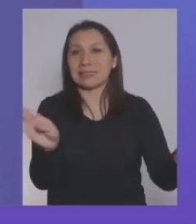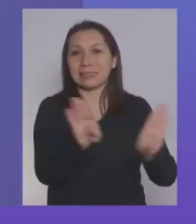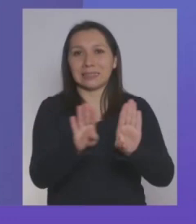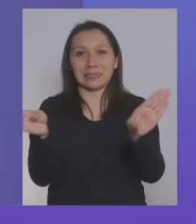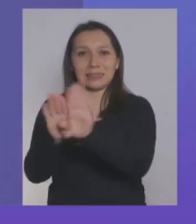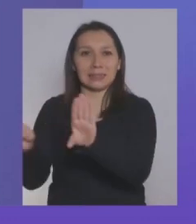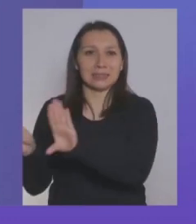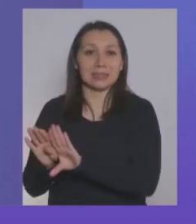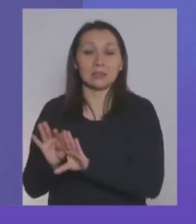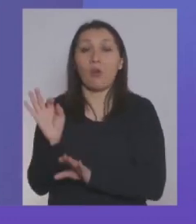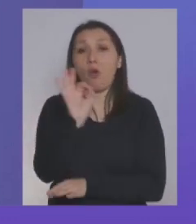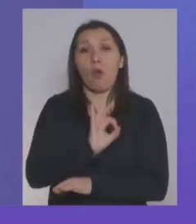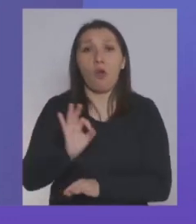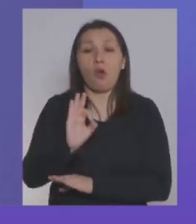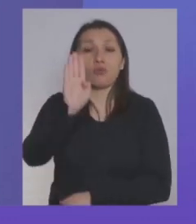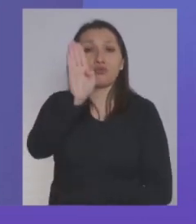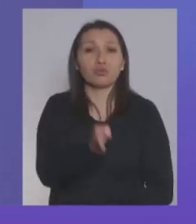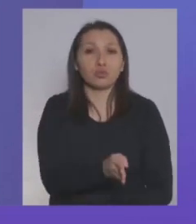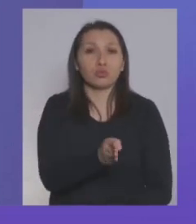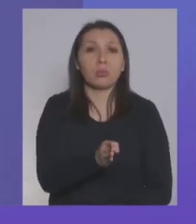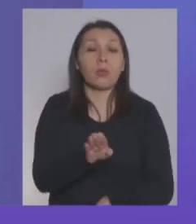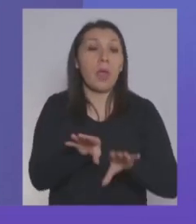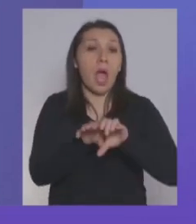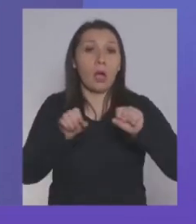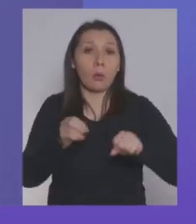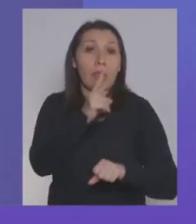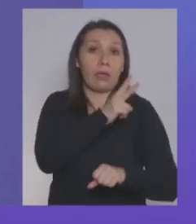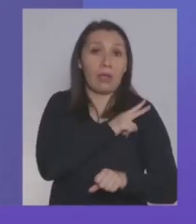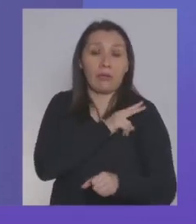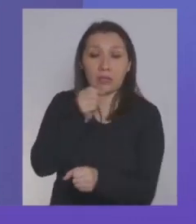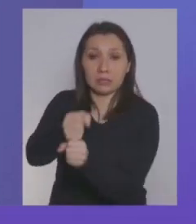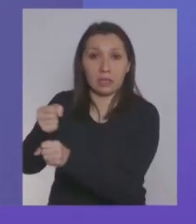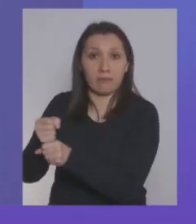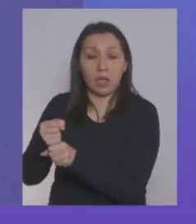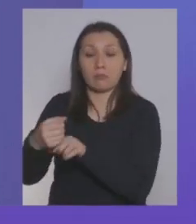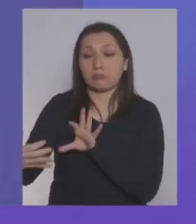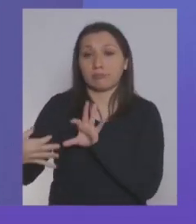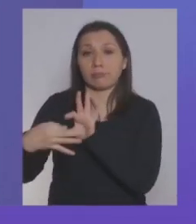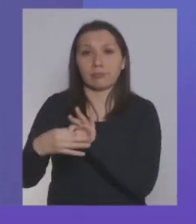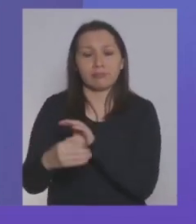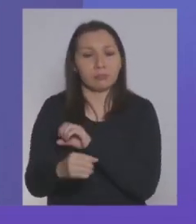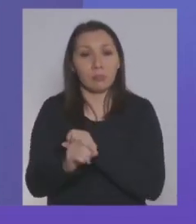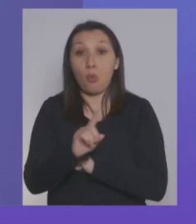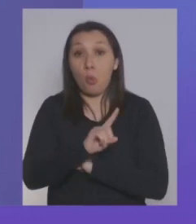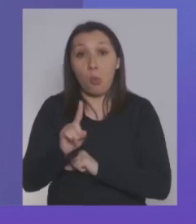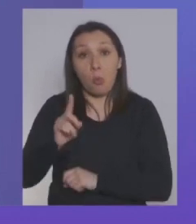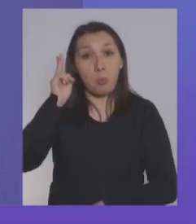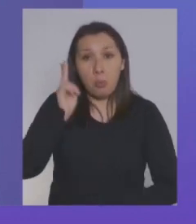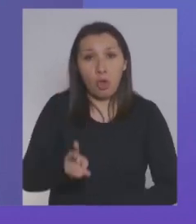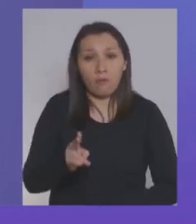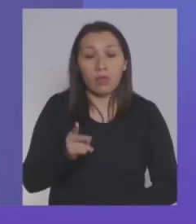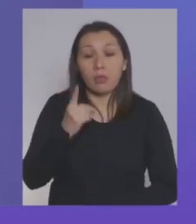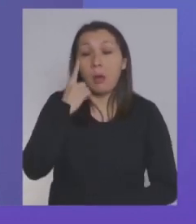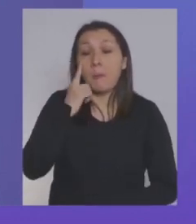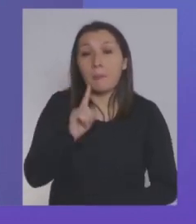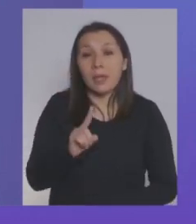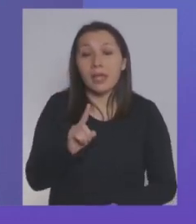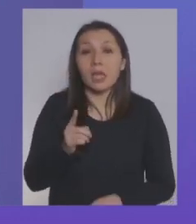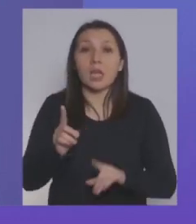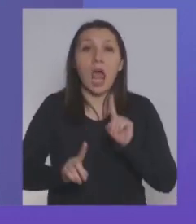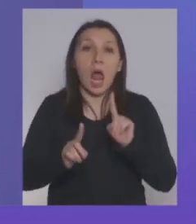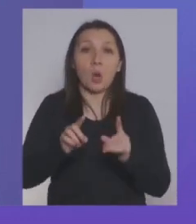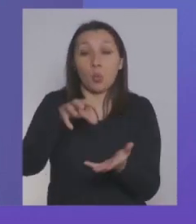también teníamos el caso de las suspensiones por acuerdo, porque podía ser que hubiesen actividades que no estuviesen prohibidas de funcionar en